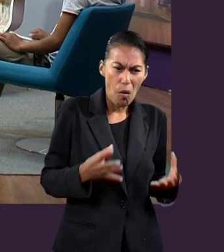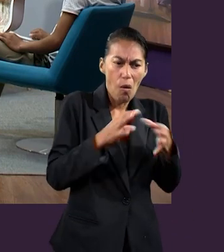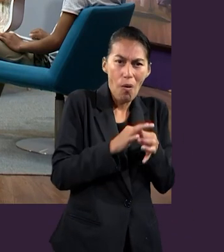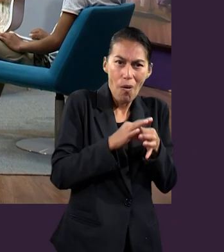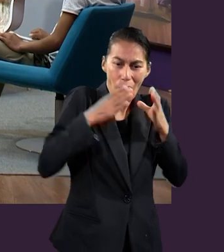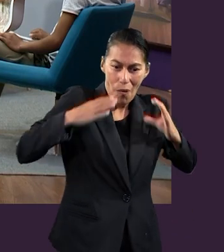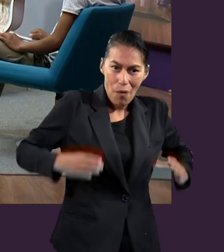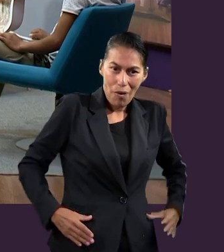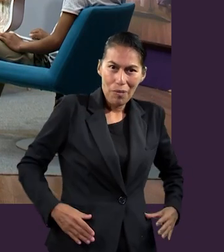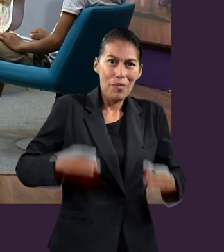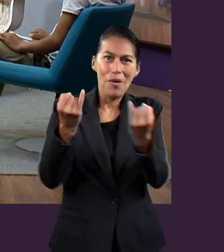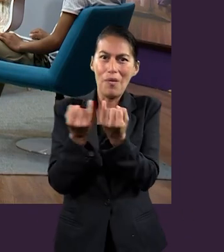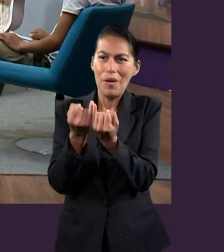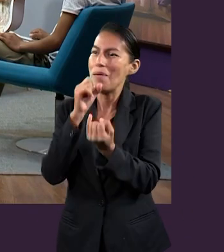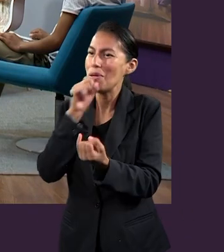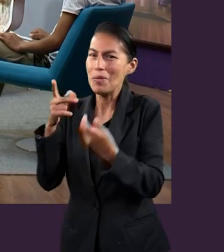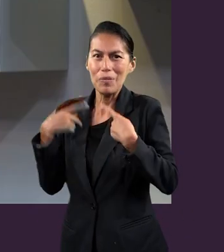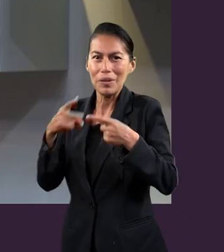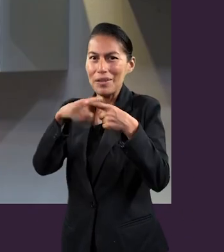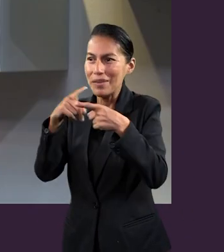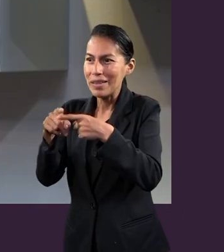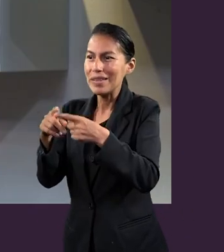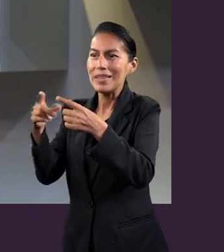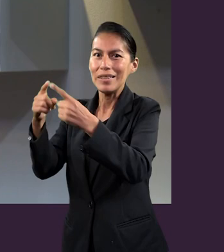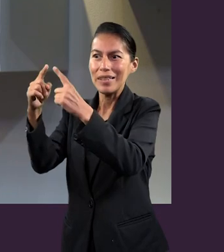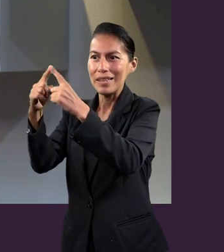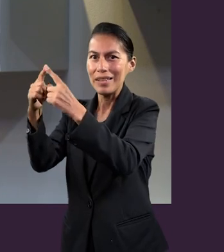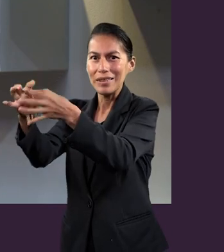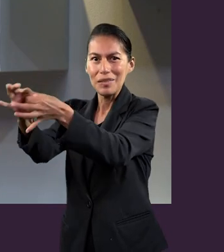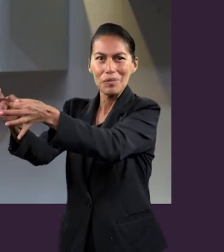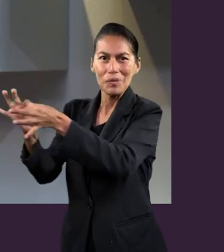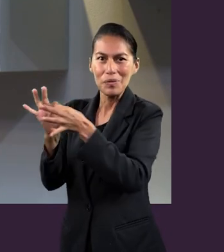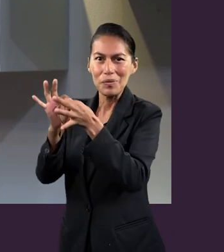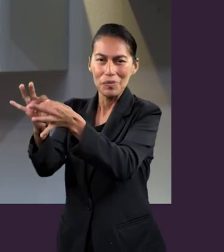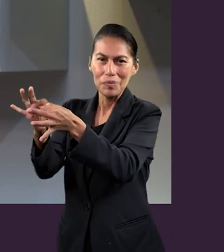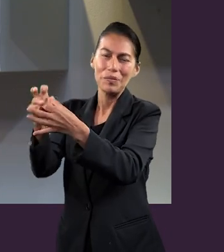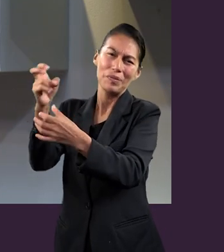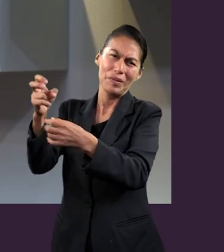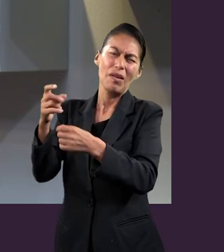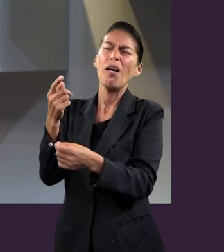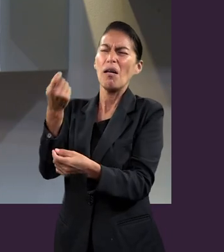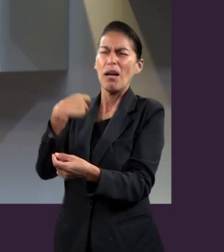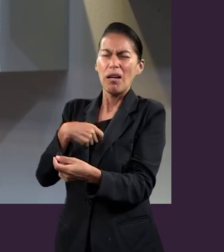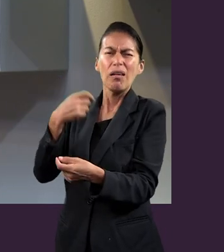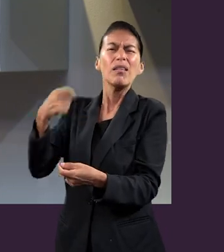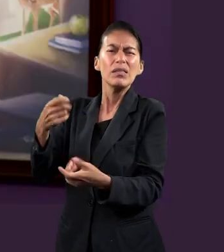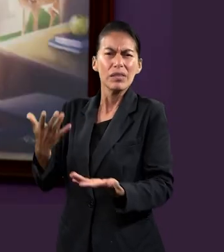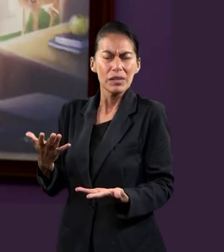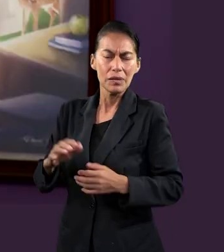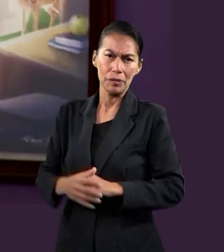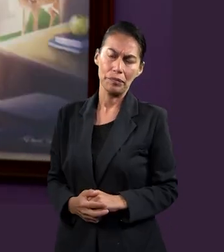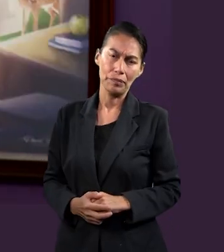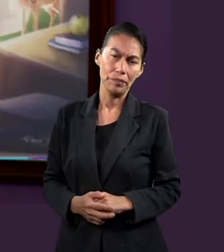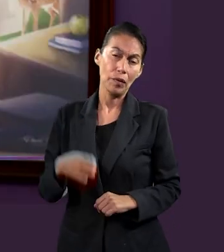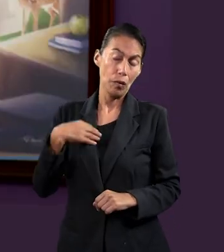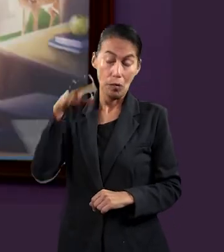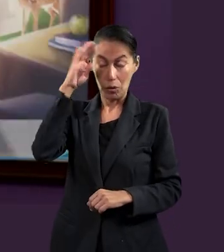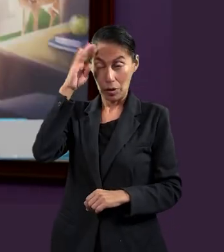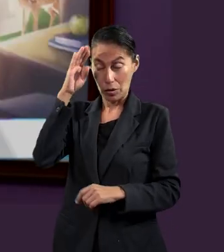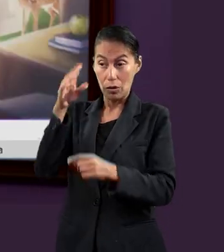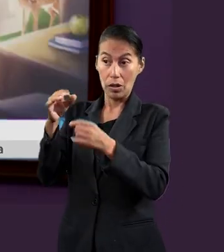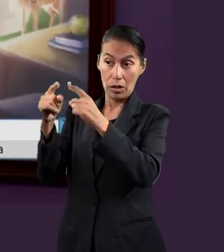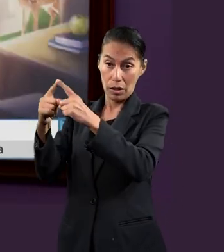Iglesia, la comunidad religiosa. ¿Qué propósito tiene la Iglesia para nosotros hoy en día? Pues yo creo que el